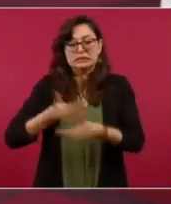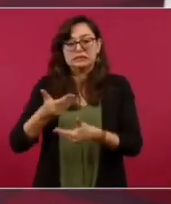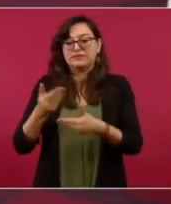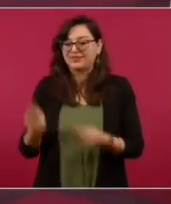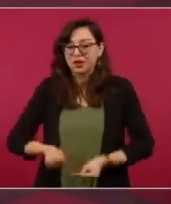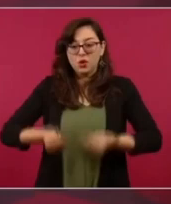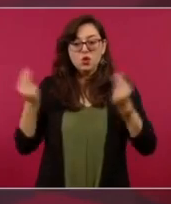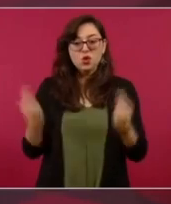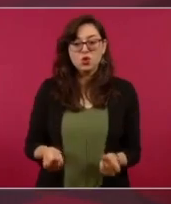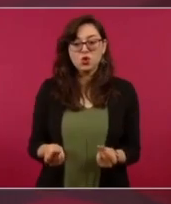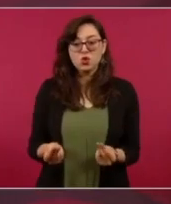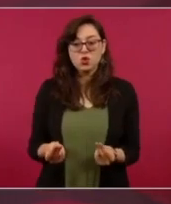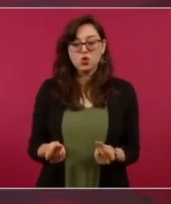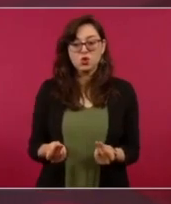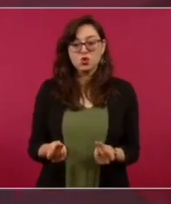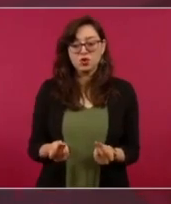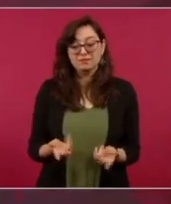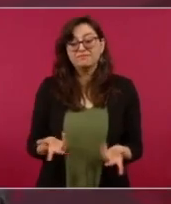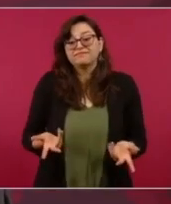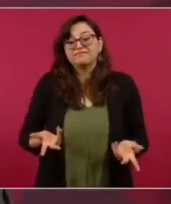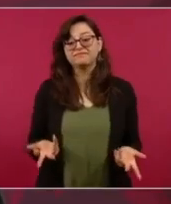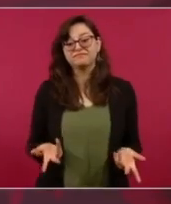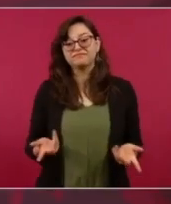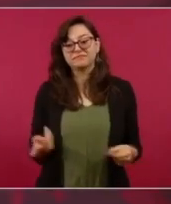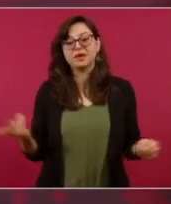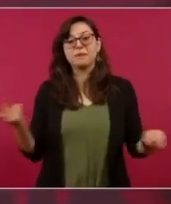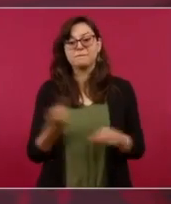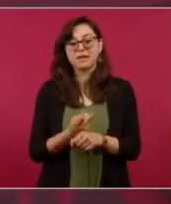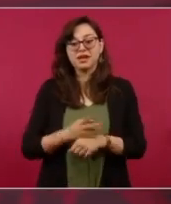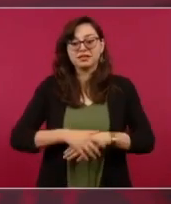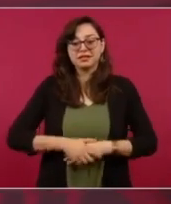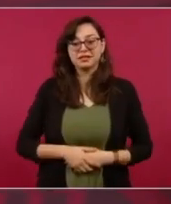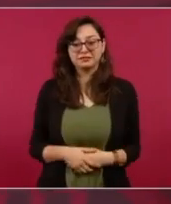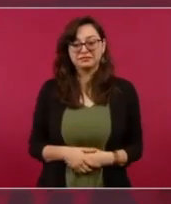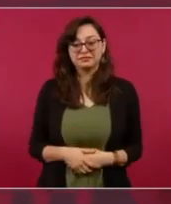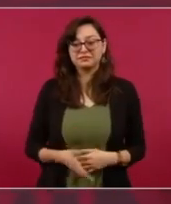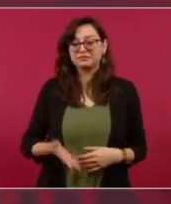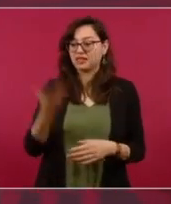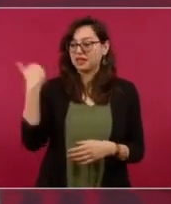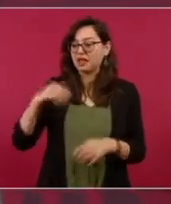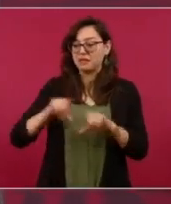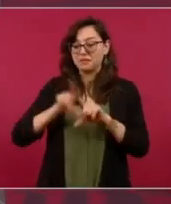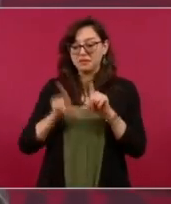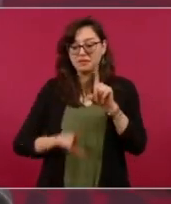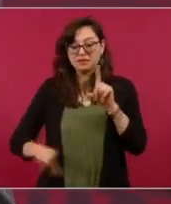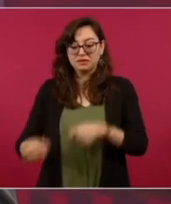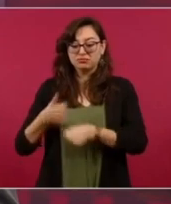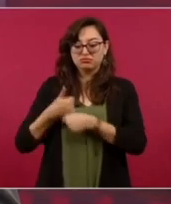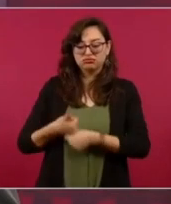veníamos no de una crisis de una decadencia